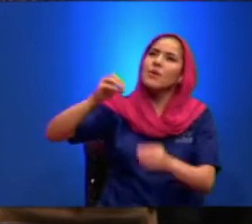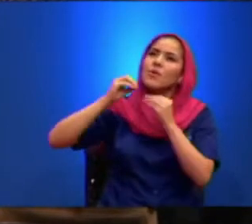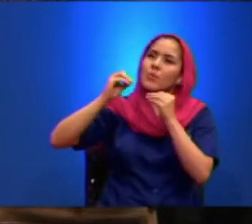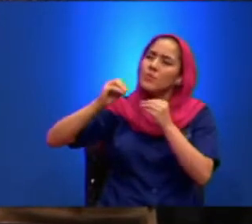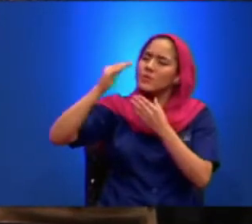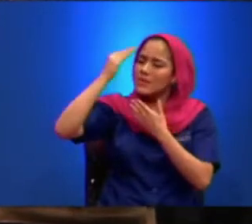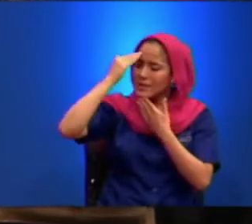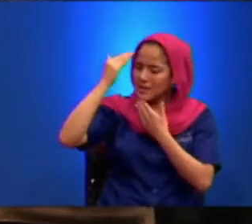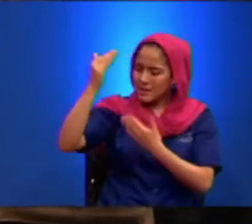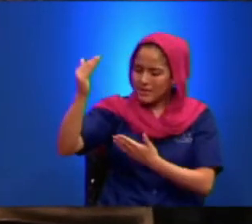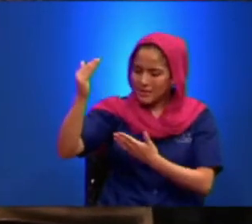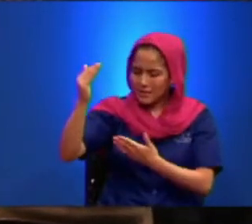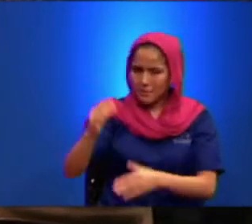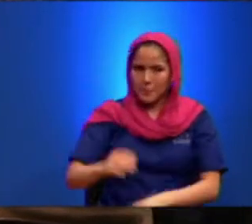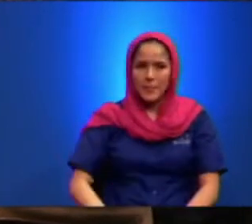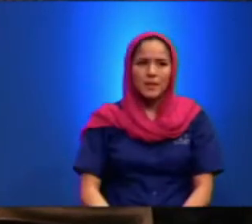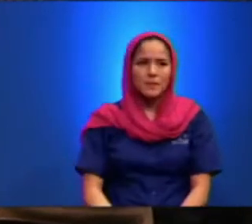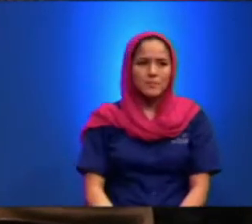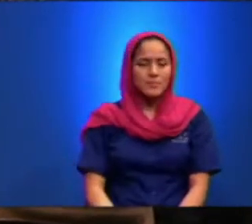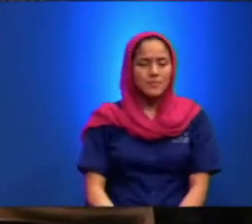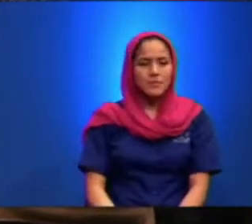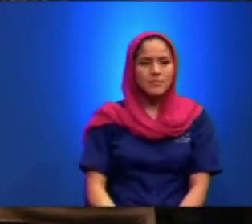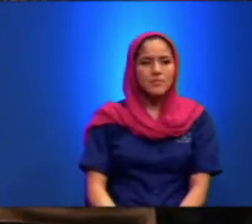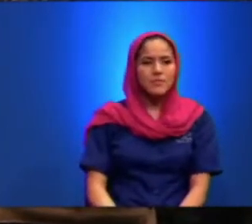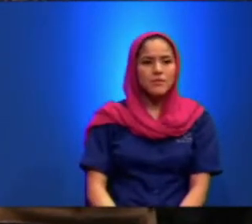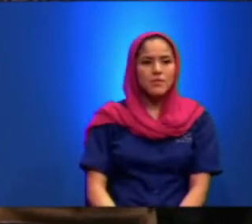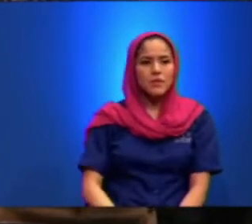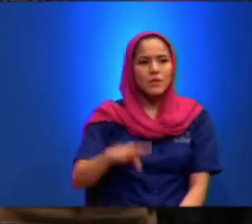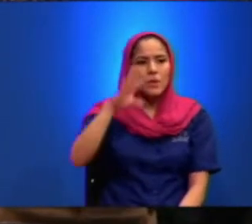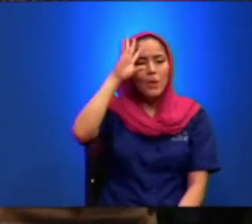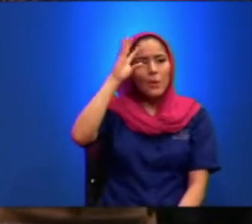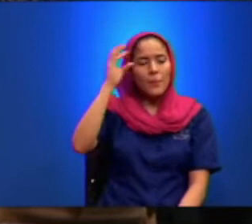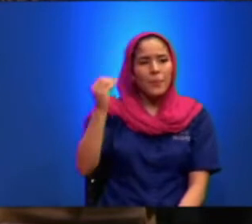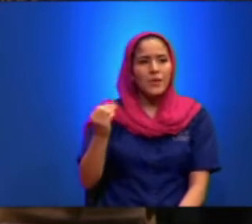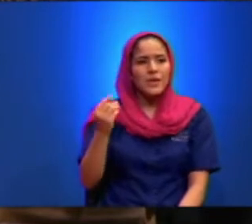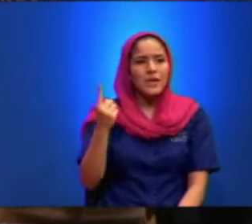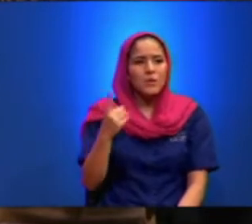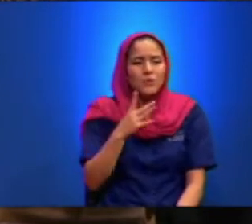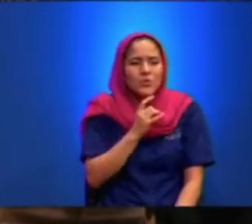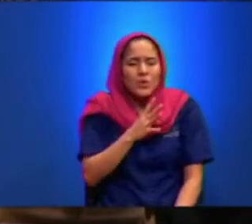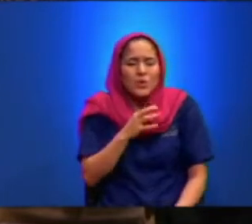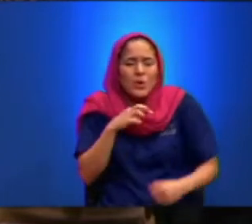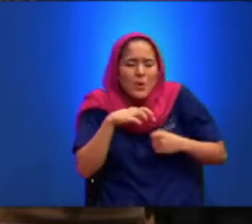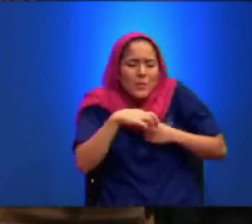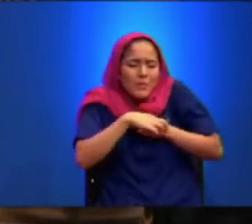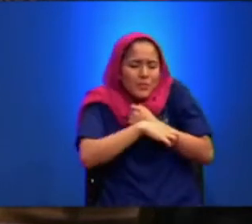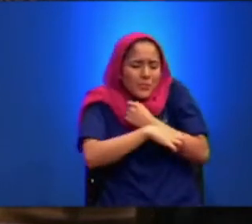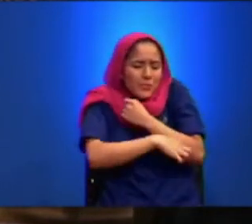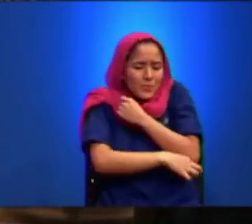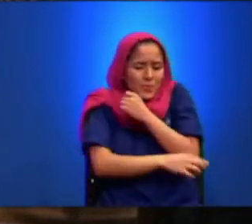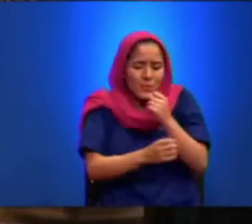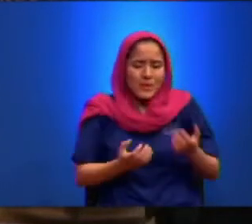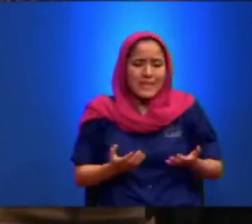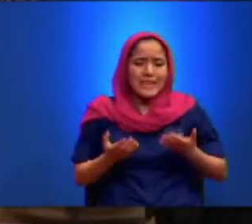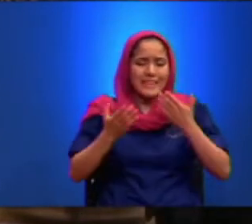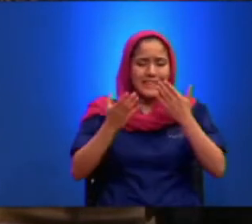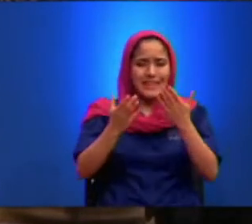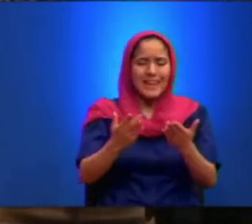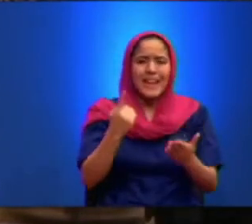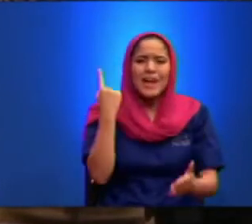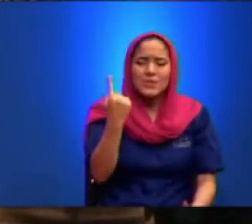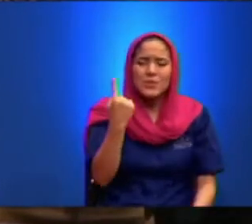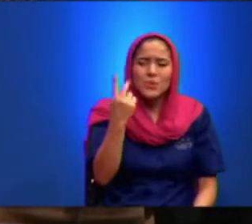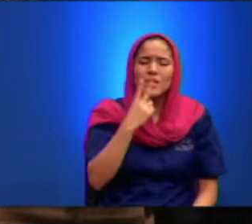Gracias Porque Ha Haber sido Un dolor Profundo Para Ti Haber Entregado A Tu Hijo Tu